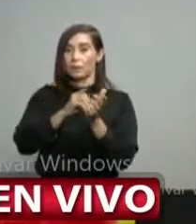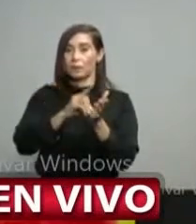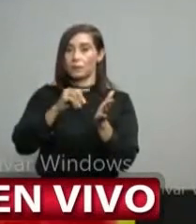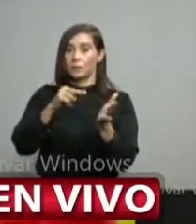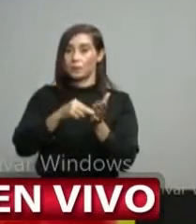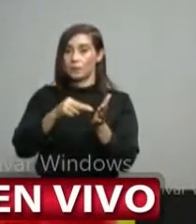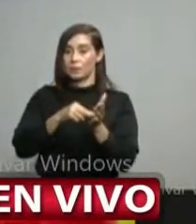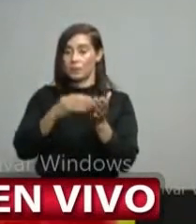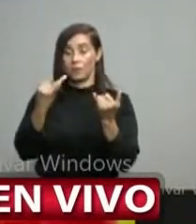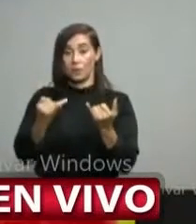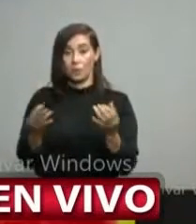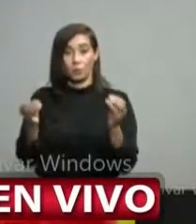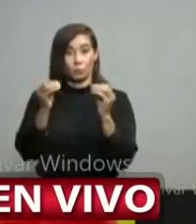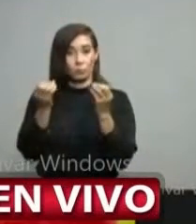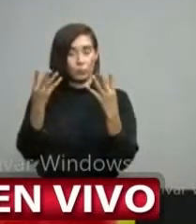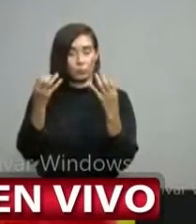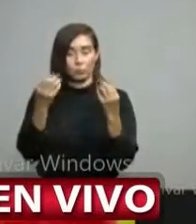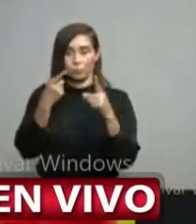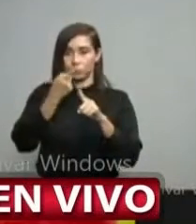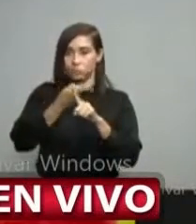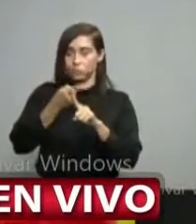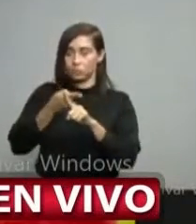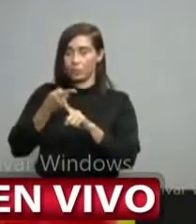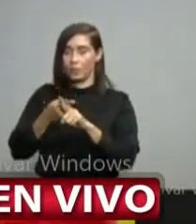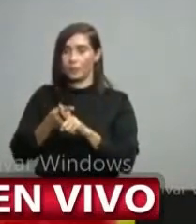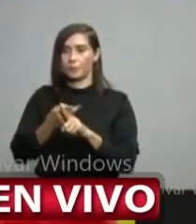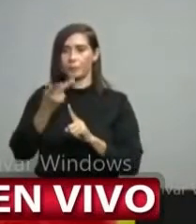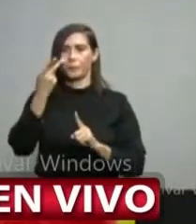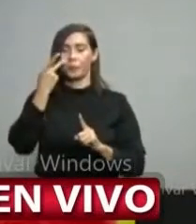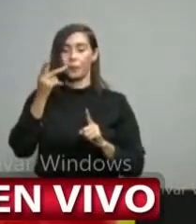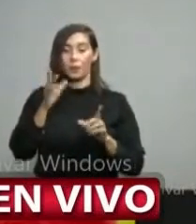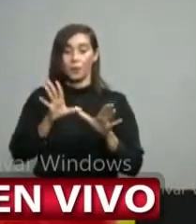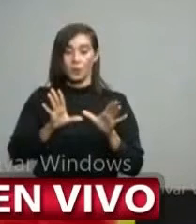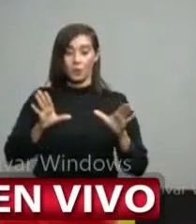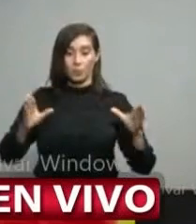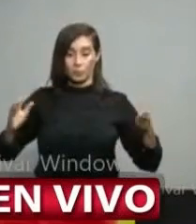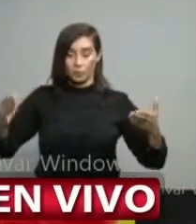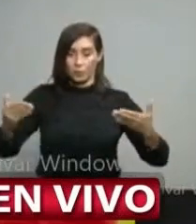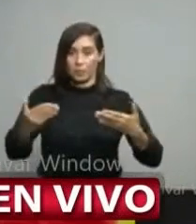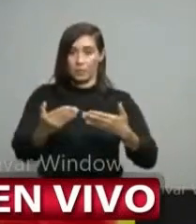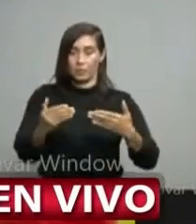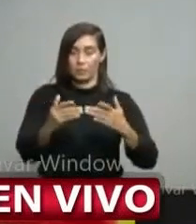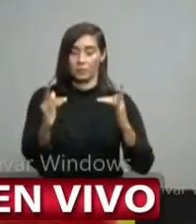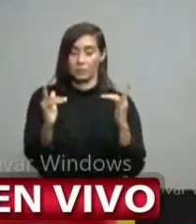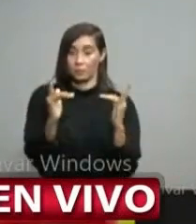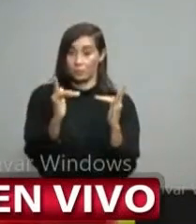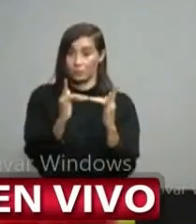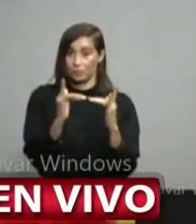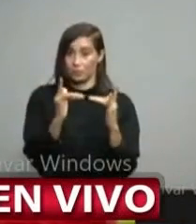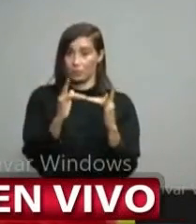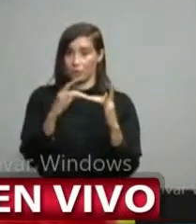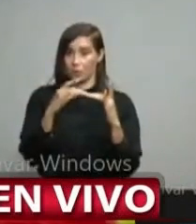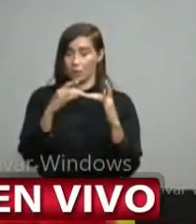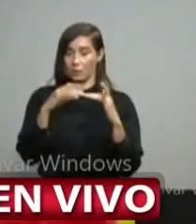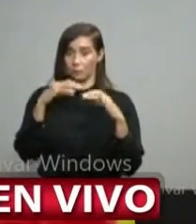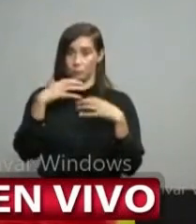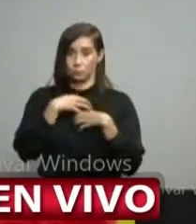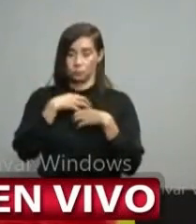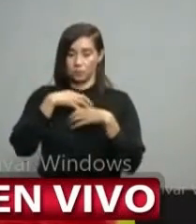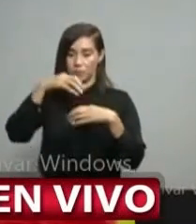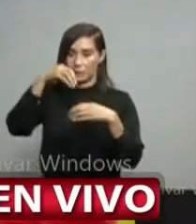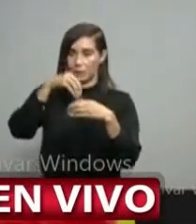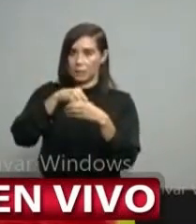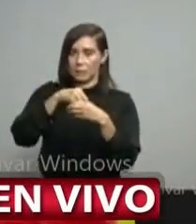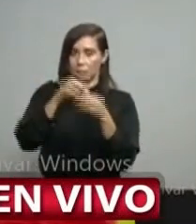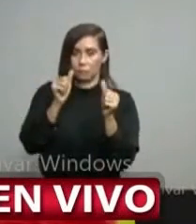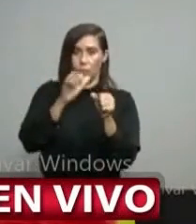cantidad de casos en este momento que en los grandes centros las camas de unidades las unidades de cuidados intensivos están llenas si